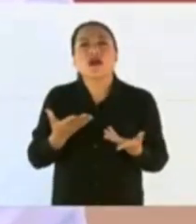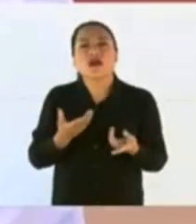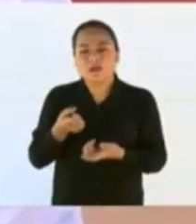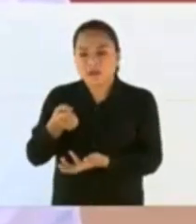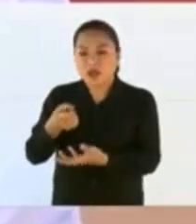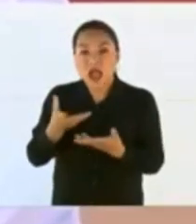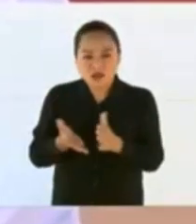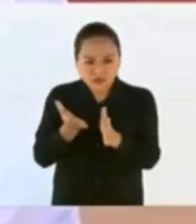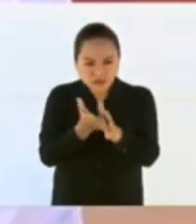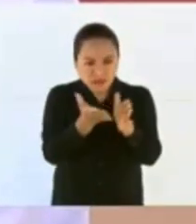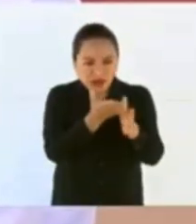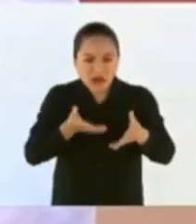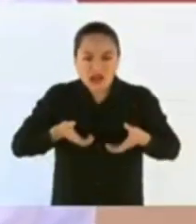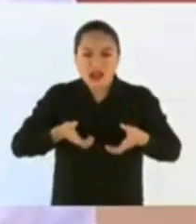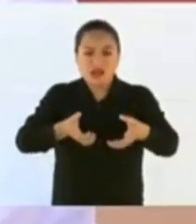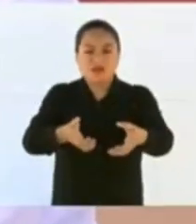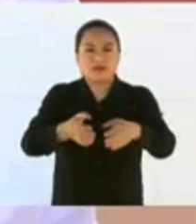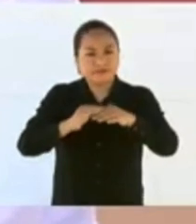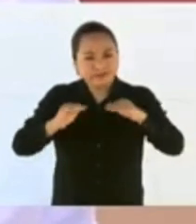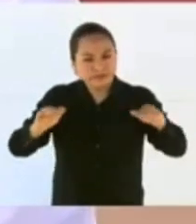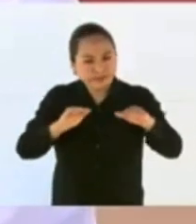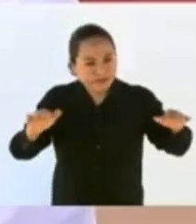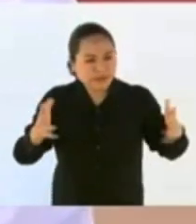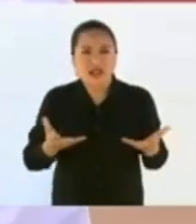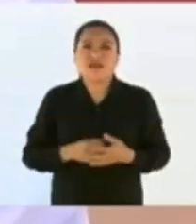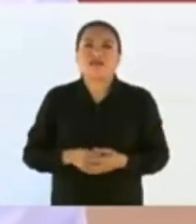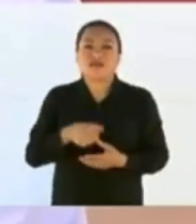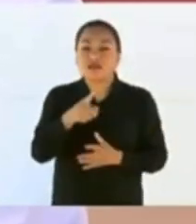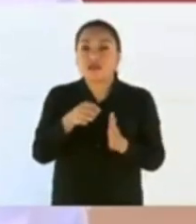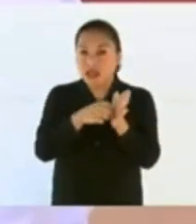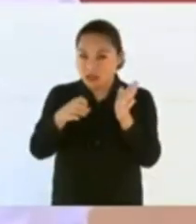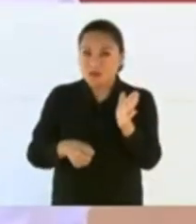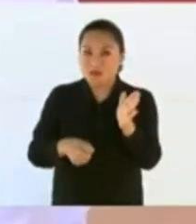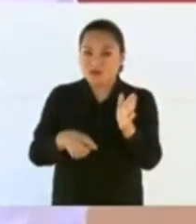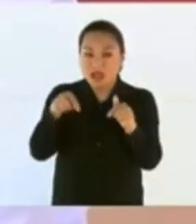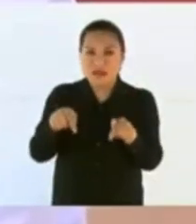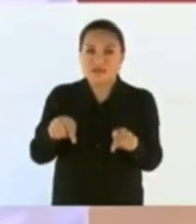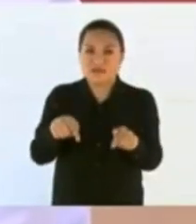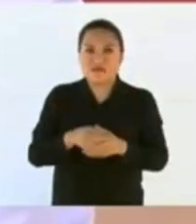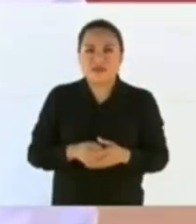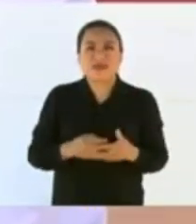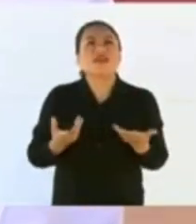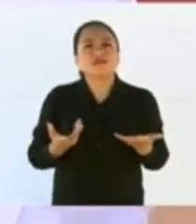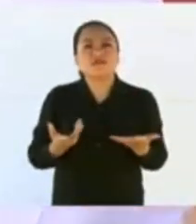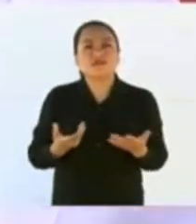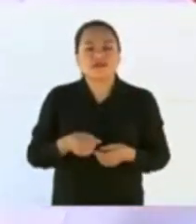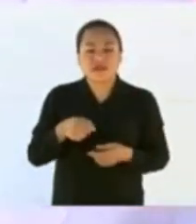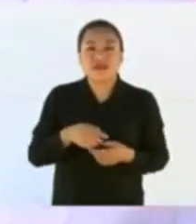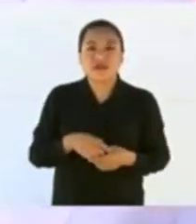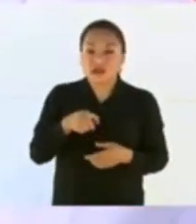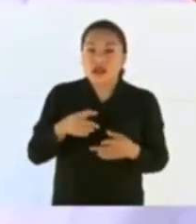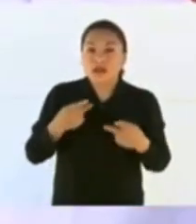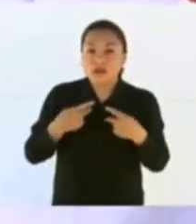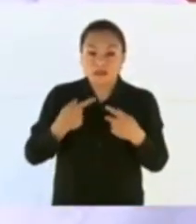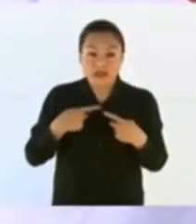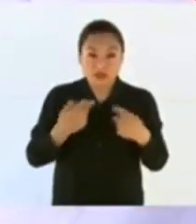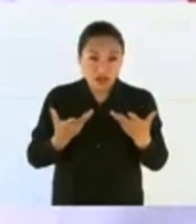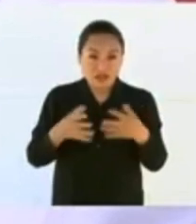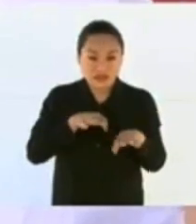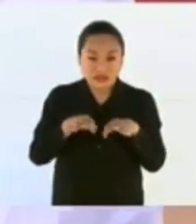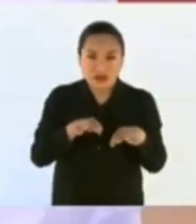destinó en la construcción de este camino. Es un ejemplo para empresas,